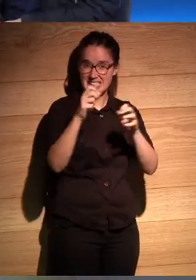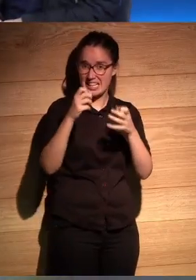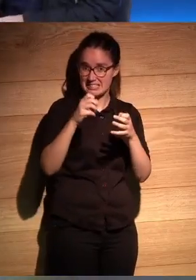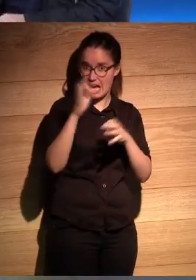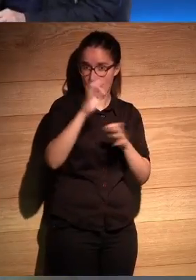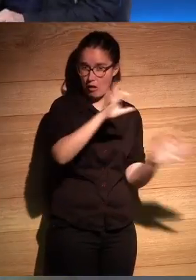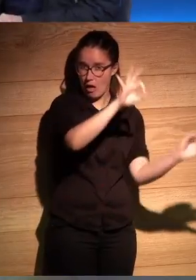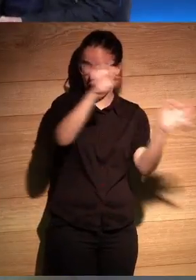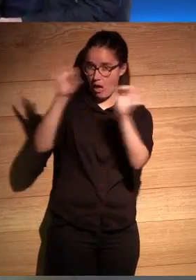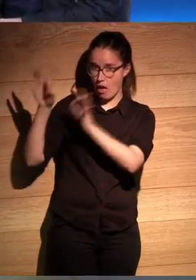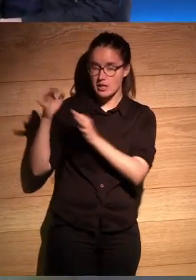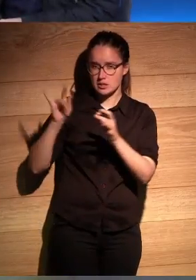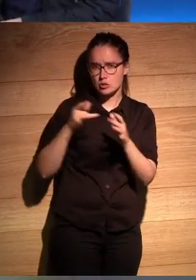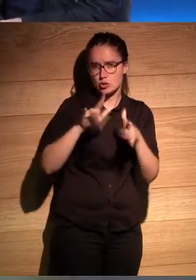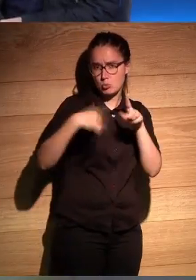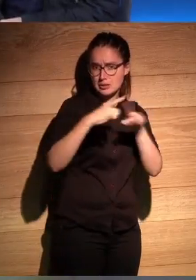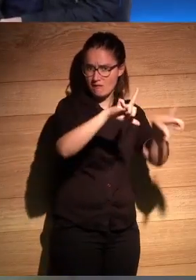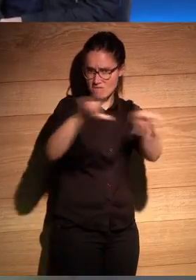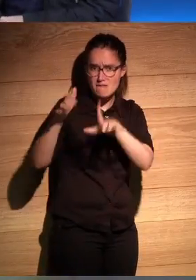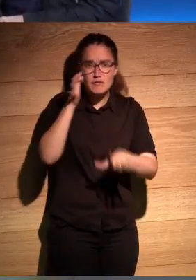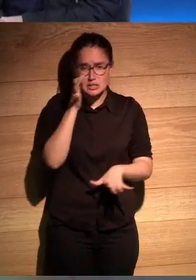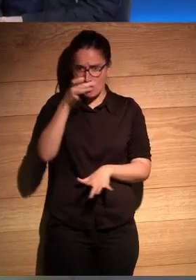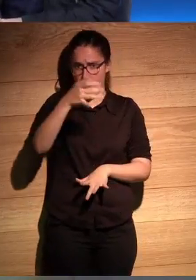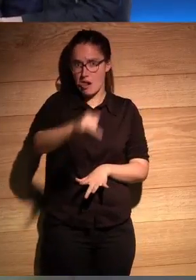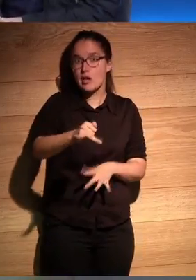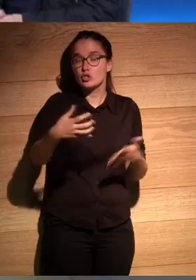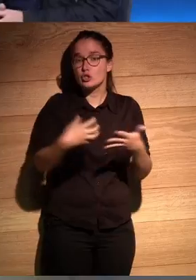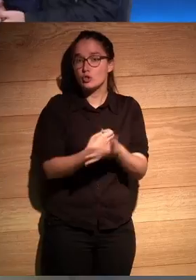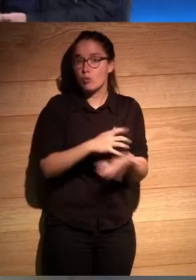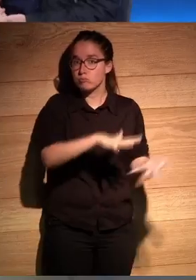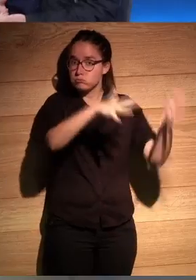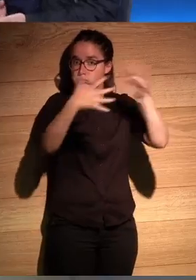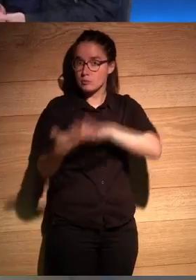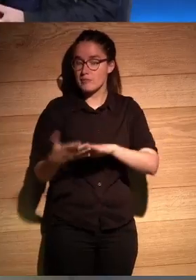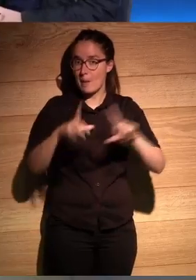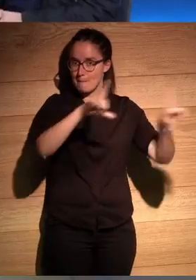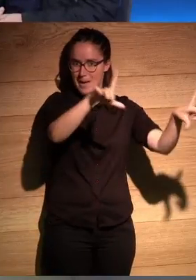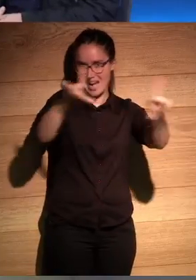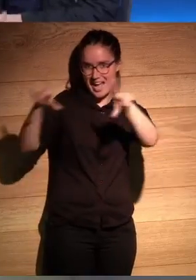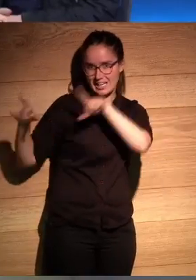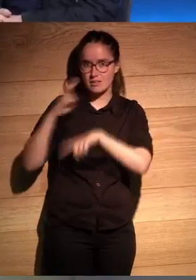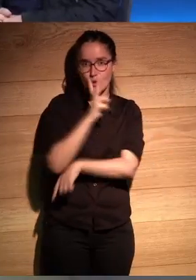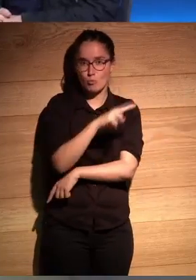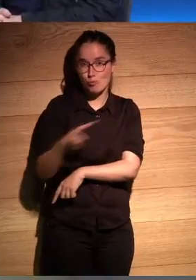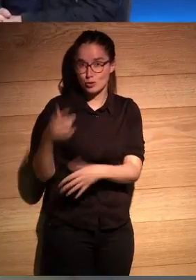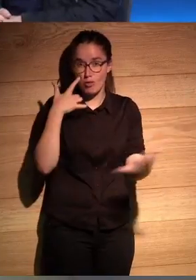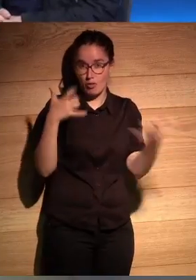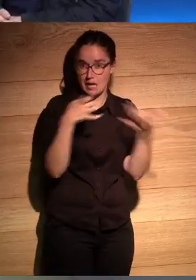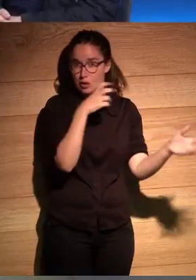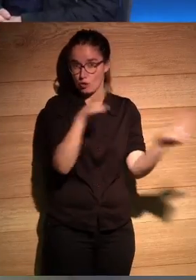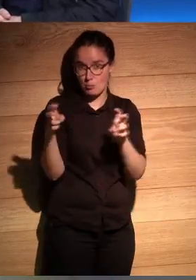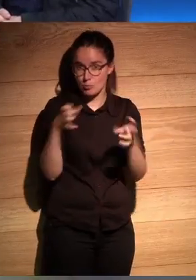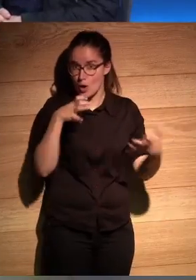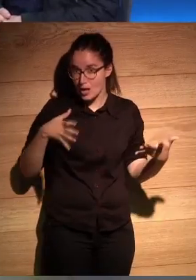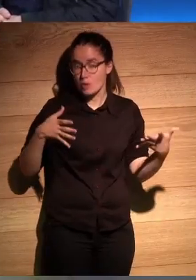a convertirse en una exposición física también o sea que todo esto se va a trasladar a las paredes de un museo de arte contemporáneo para